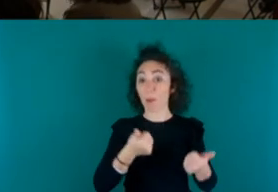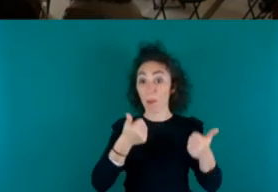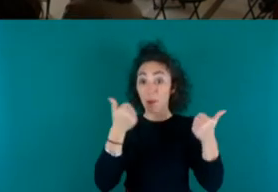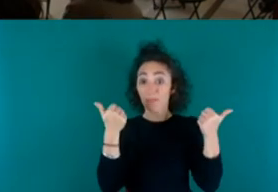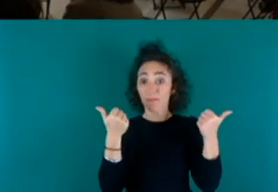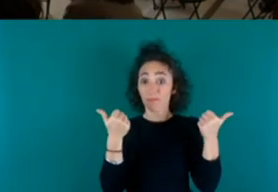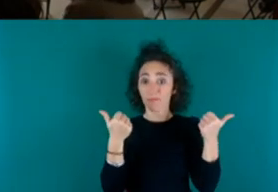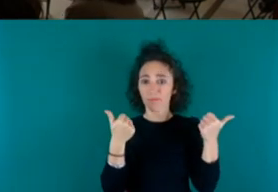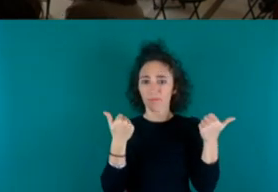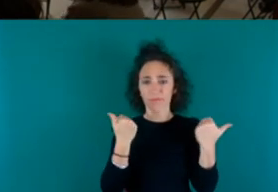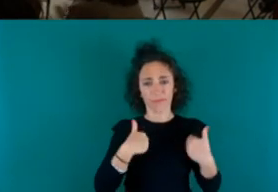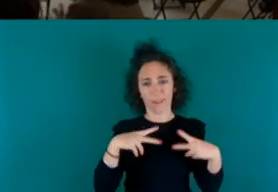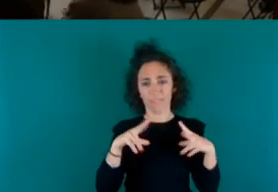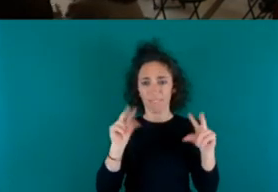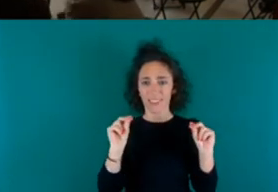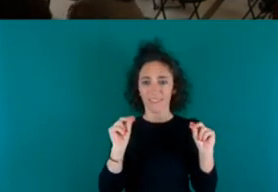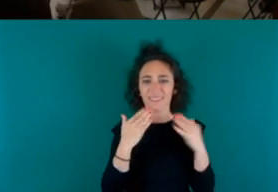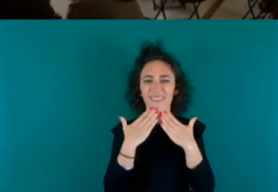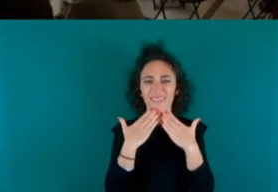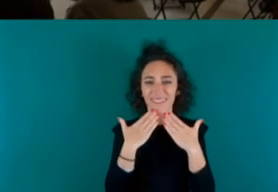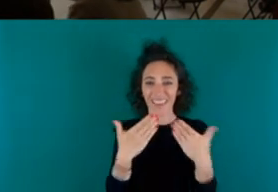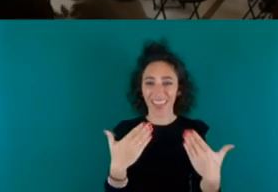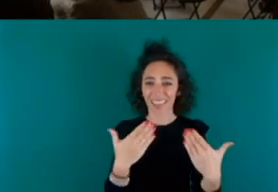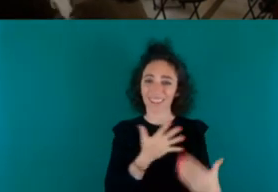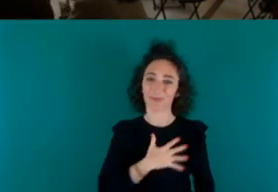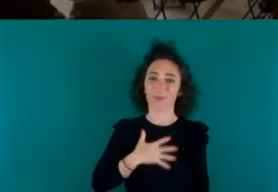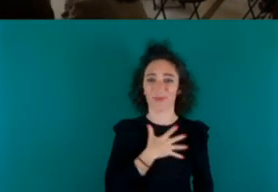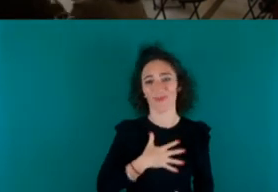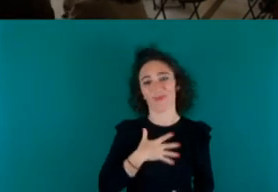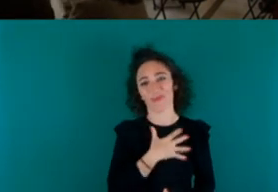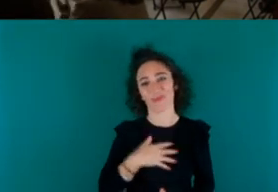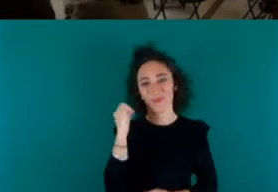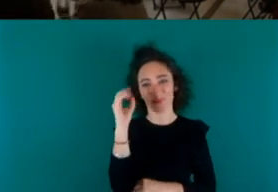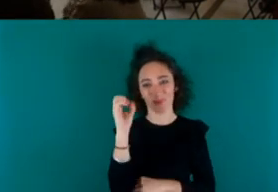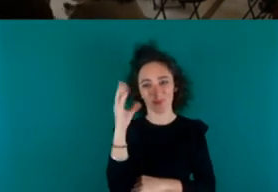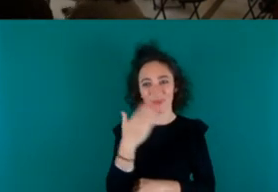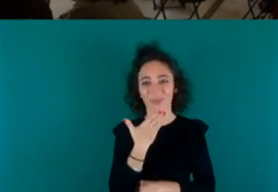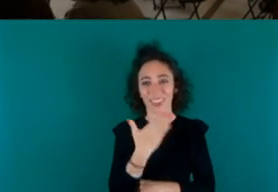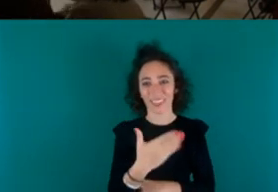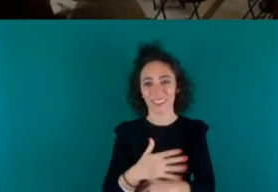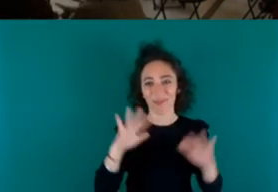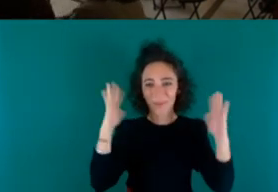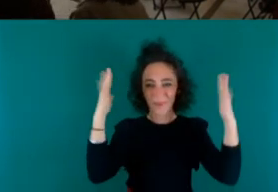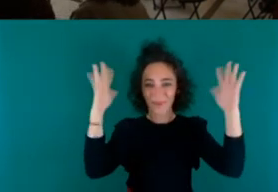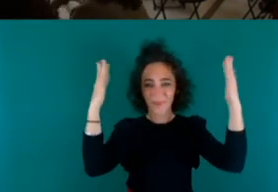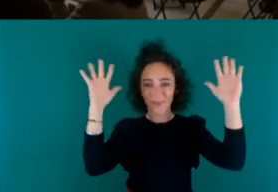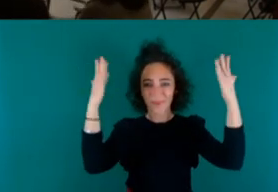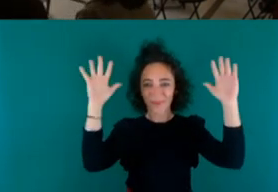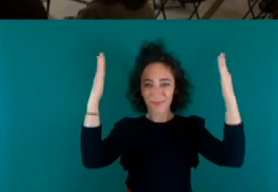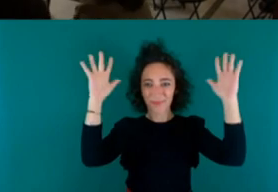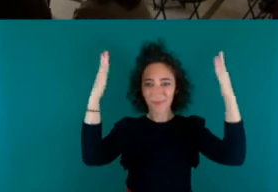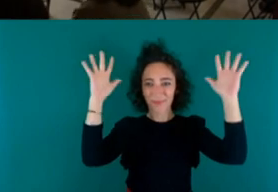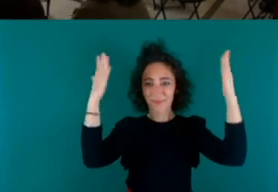ya ¿vale? muchas gracias y un placer aplausos aplausos aplausos aplausos aplausos